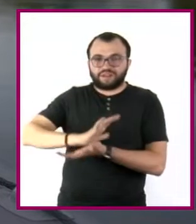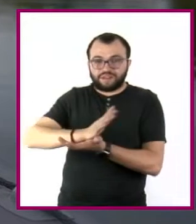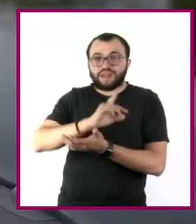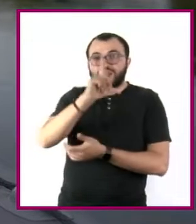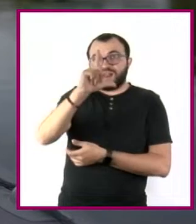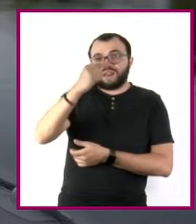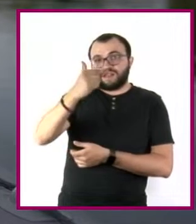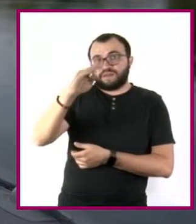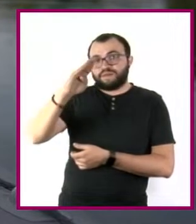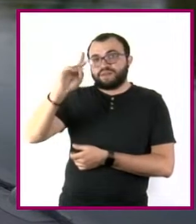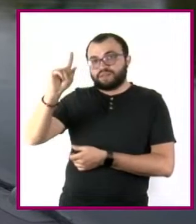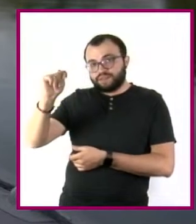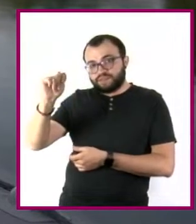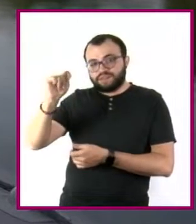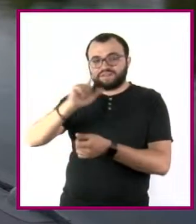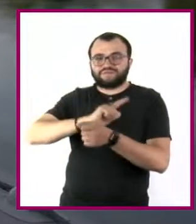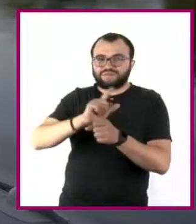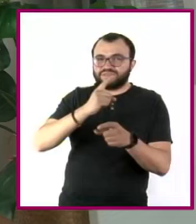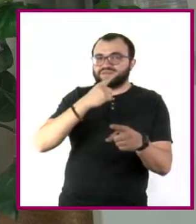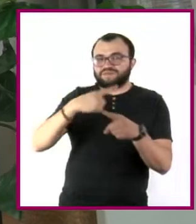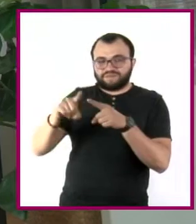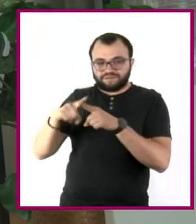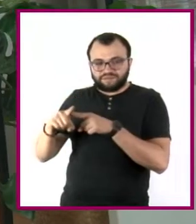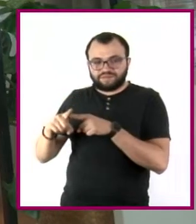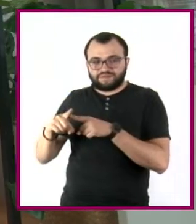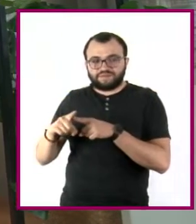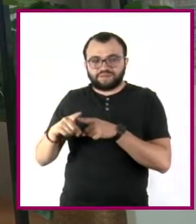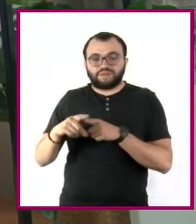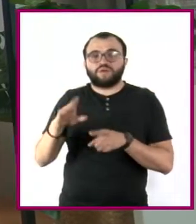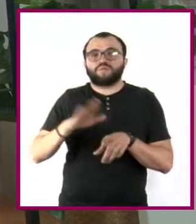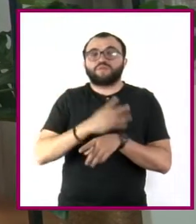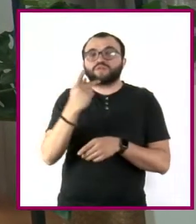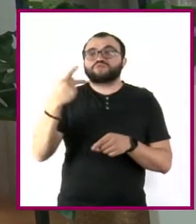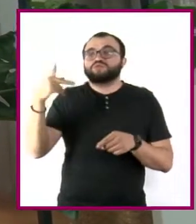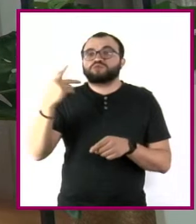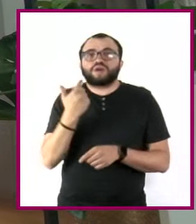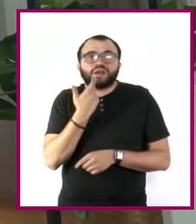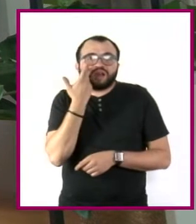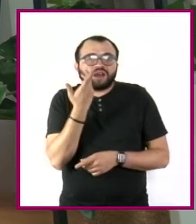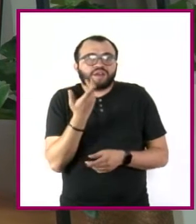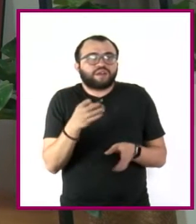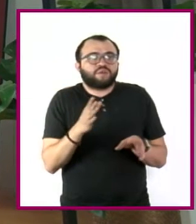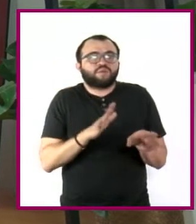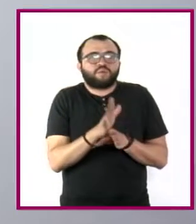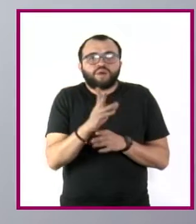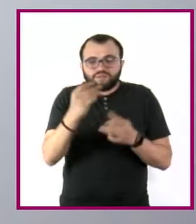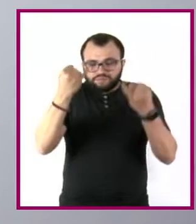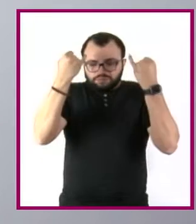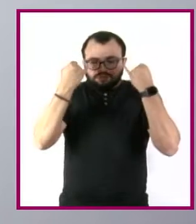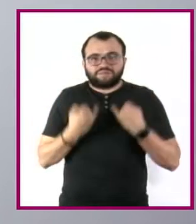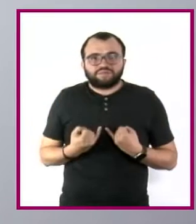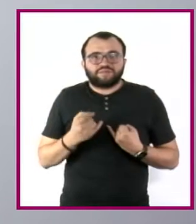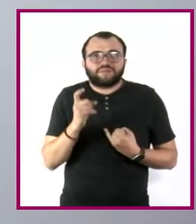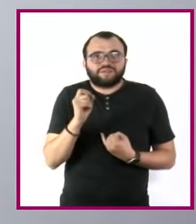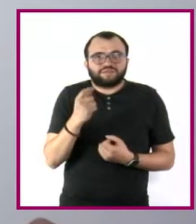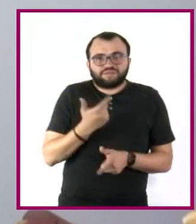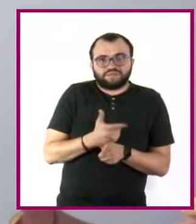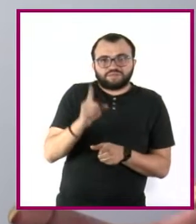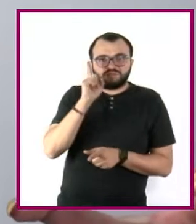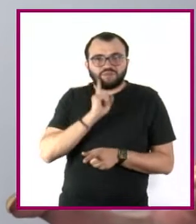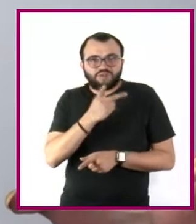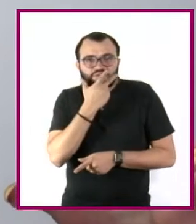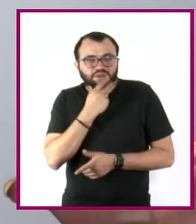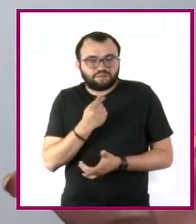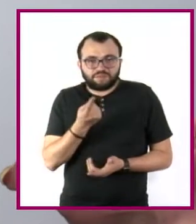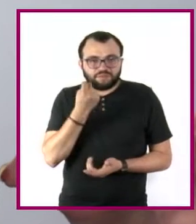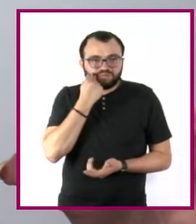+, es la violencia o trato desigual hacia las personas por su orientación sexual e identidad de género. Este tipo de actitudes de odio